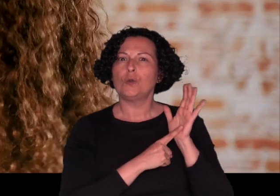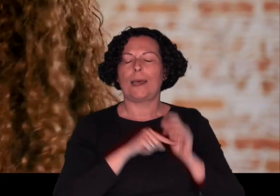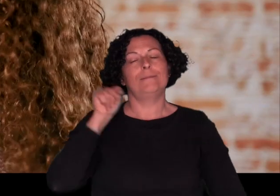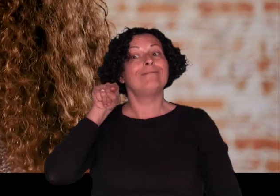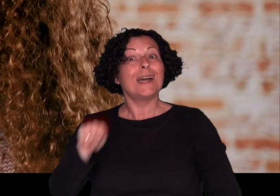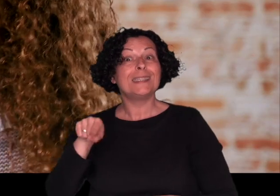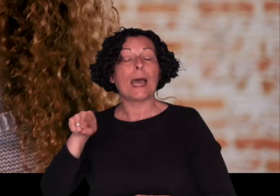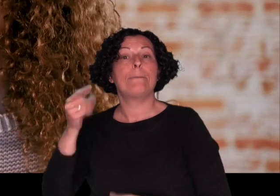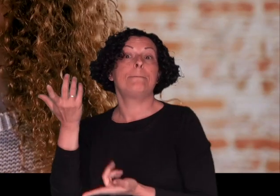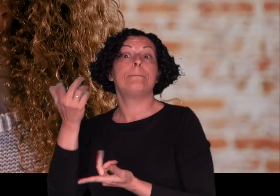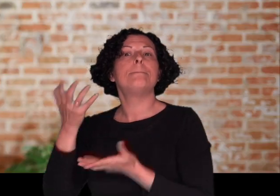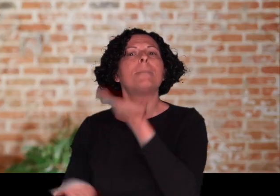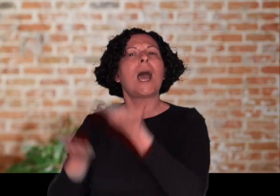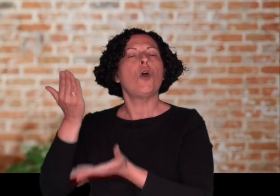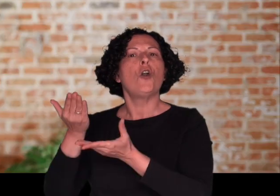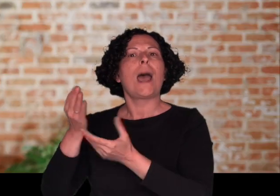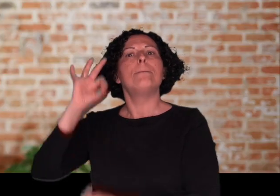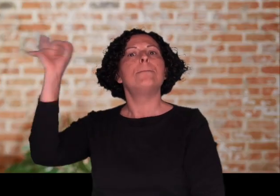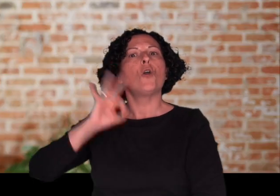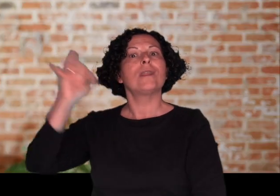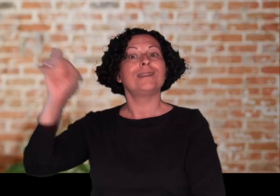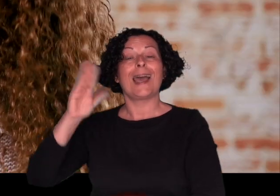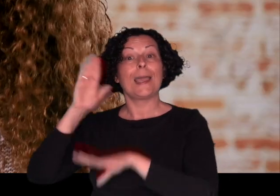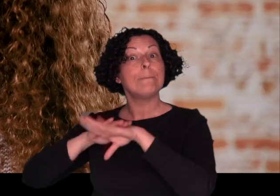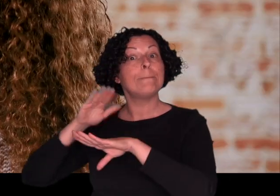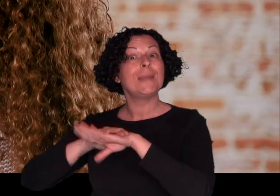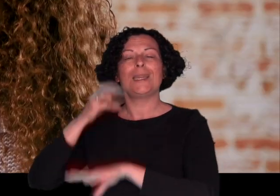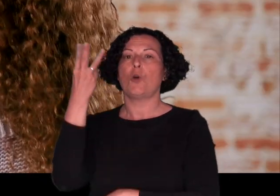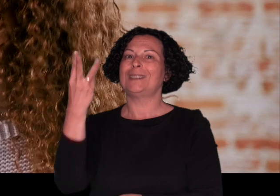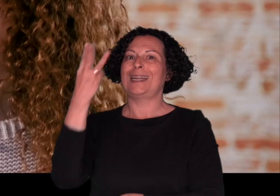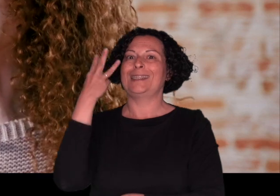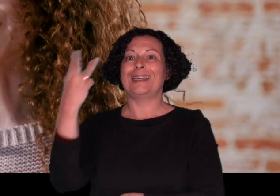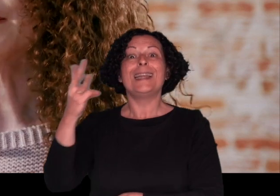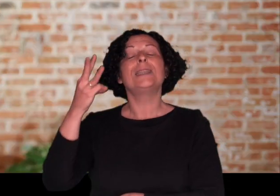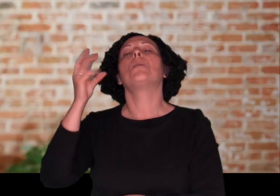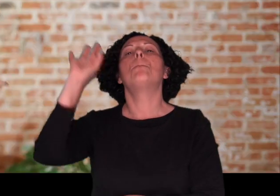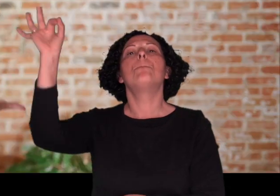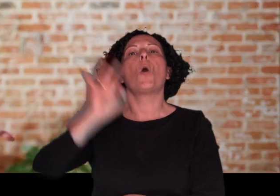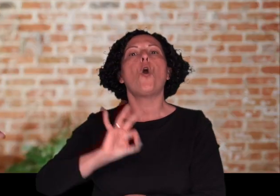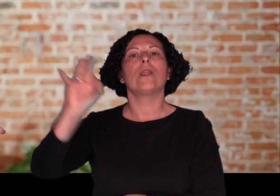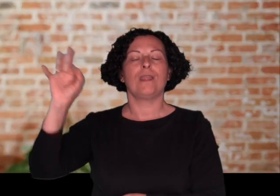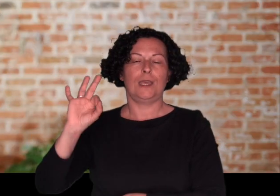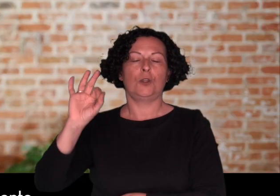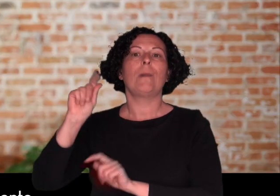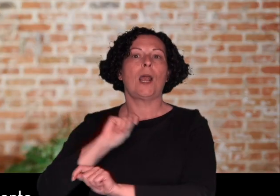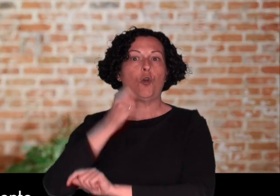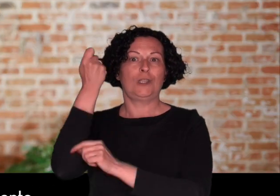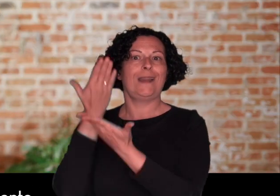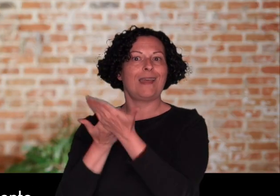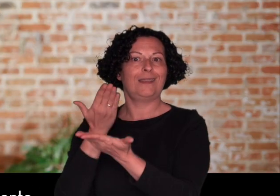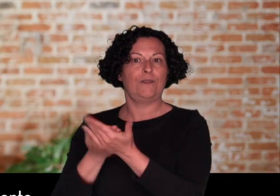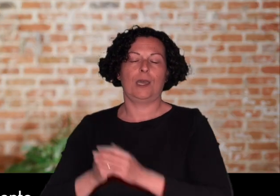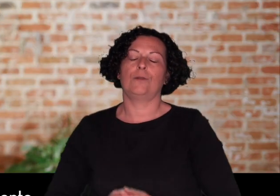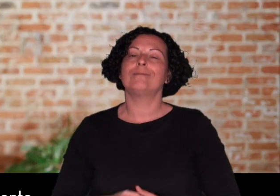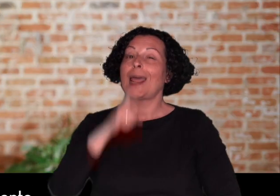La discapacidad, sin embargo, se valora en porcentaje, siendo el 33% el mínimo indispensable para obtener el